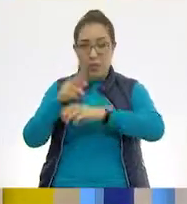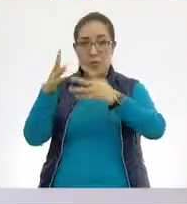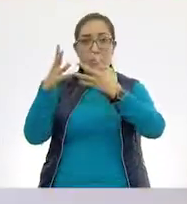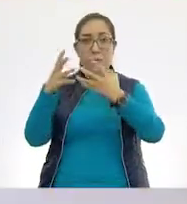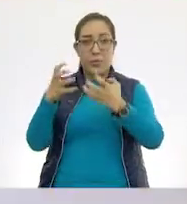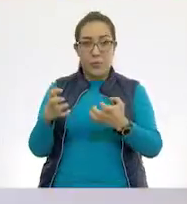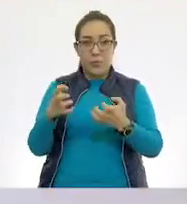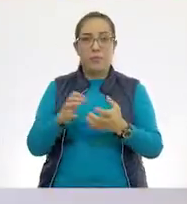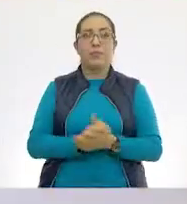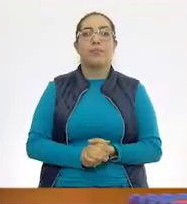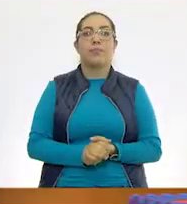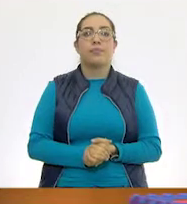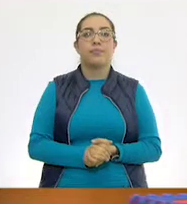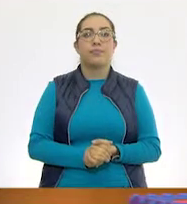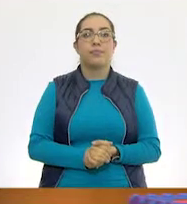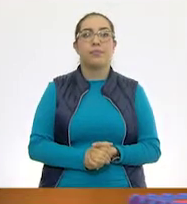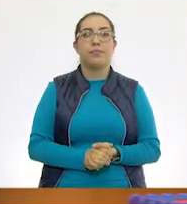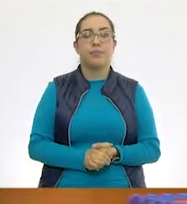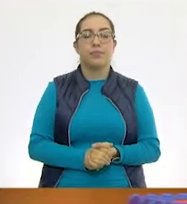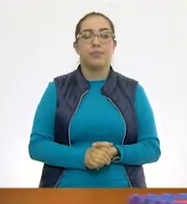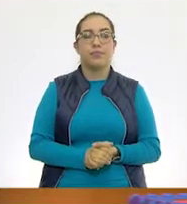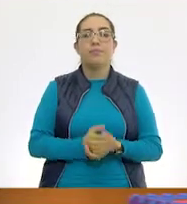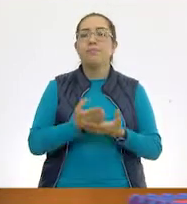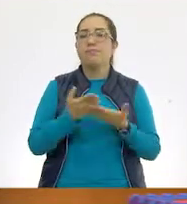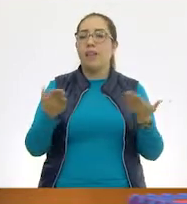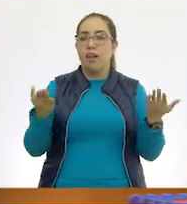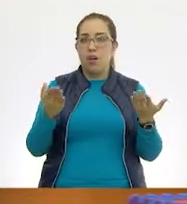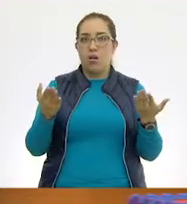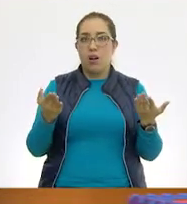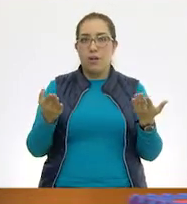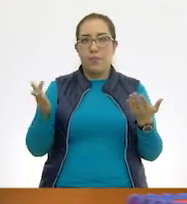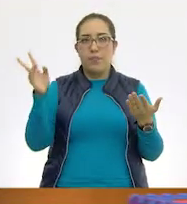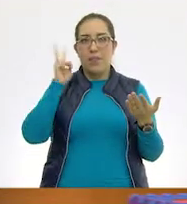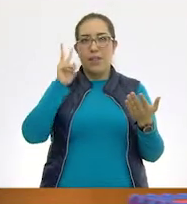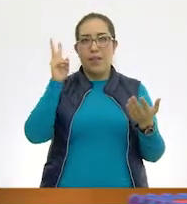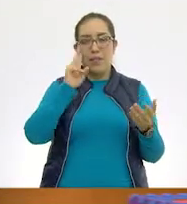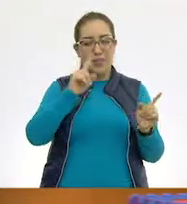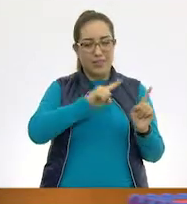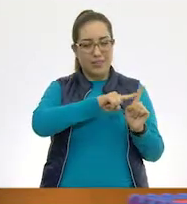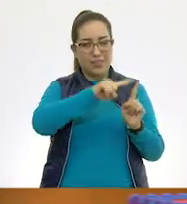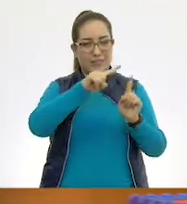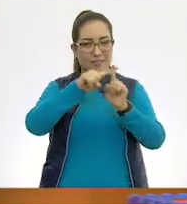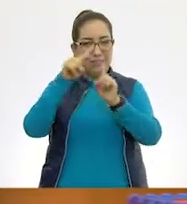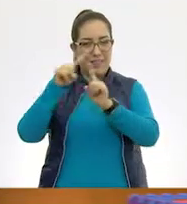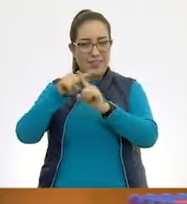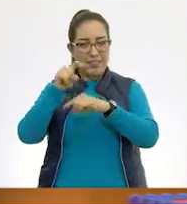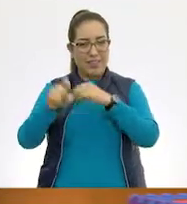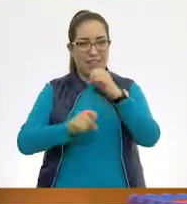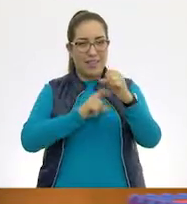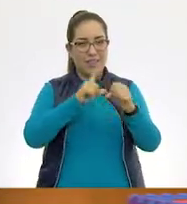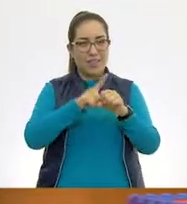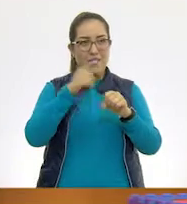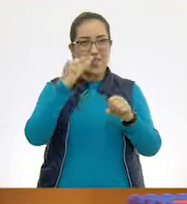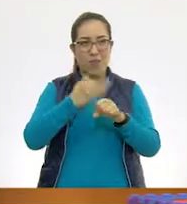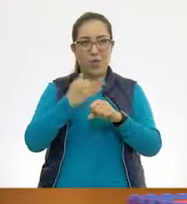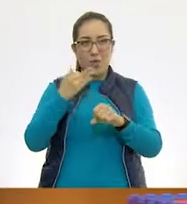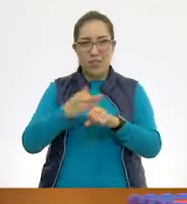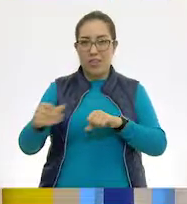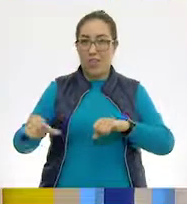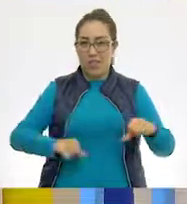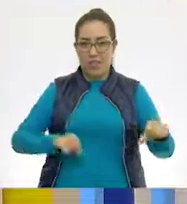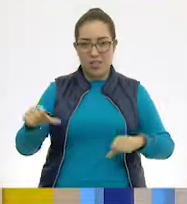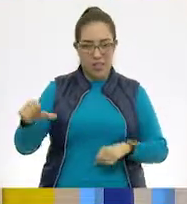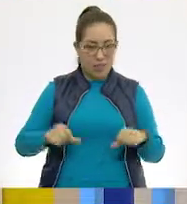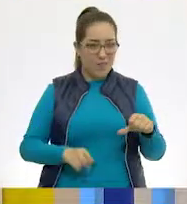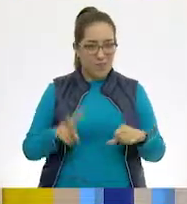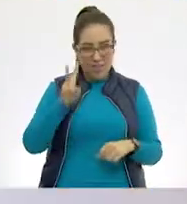Muy bien. Ahora, ¿te parece si para que veamos los distintos animales, hacemos una pequeña actividad en el pizarrón? A